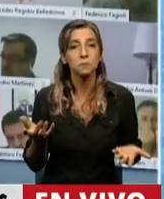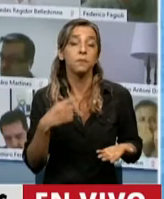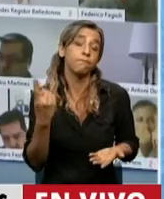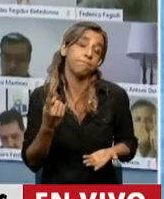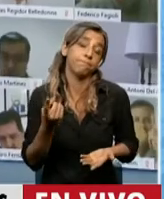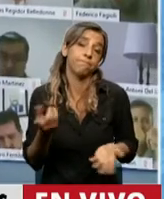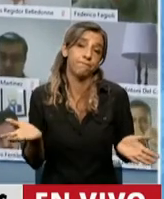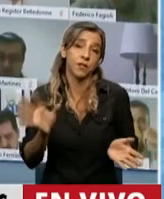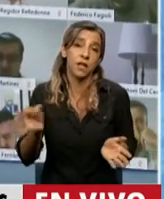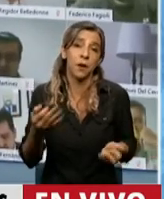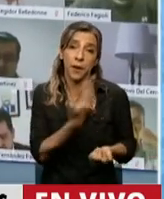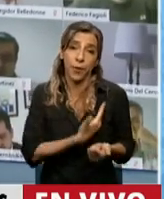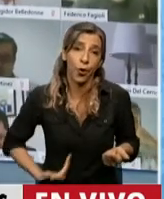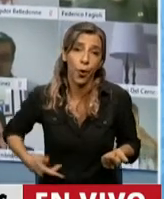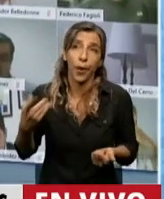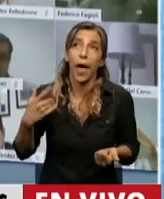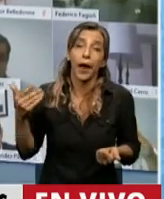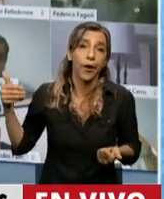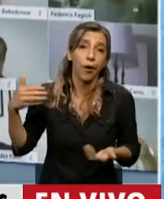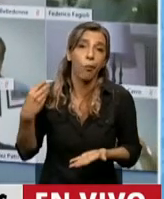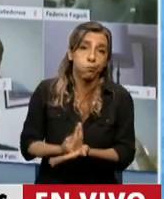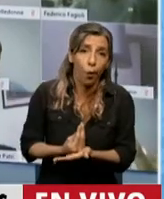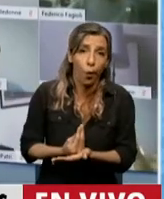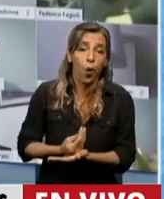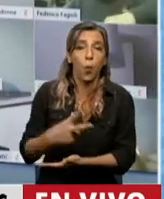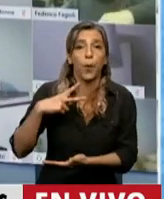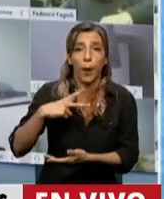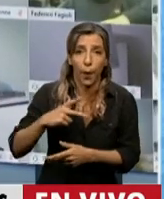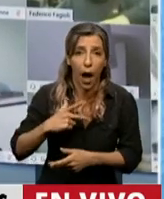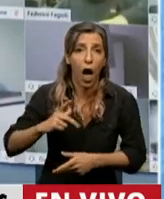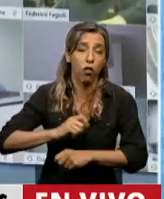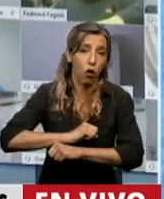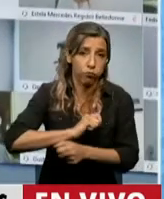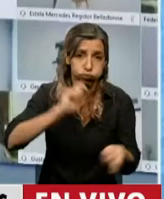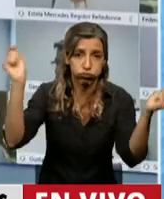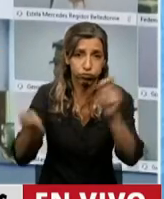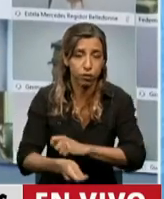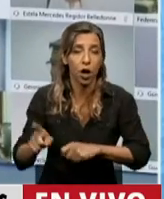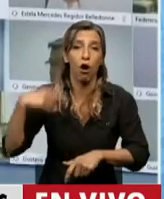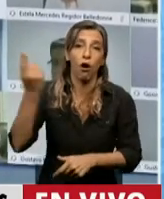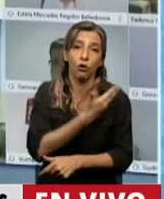gobierno, privatiza, pasa otro gobierno, hace otro zarpazo, pasa otro gobierno,